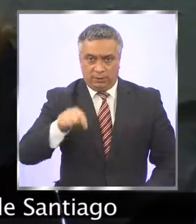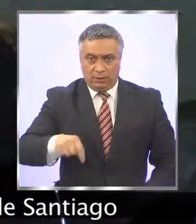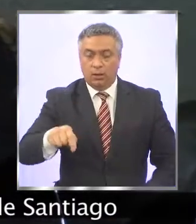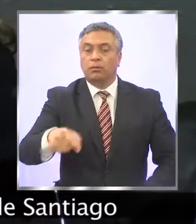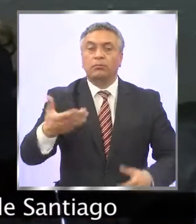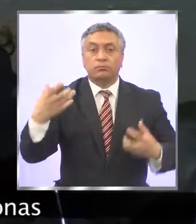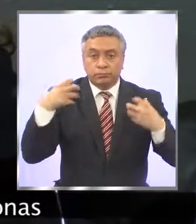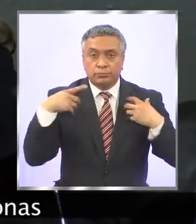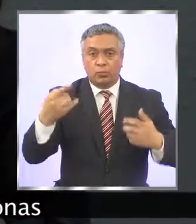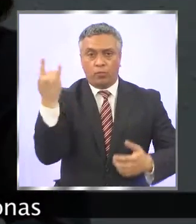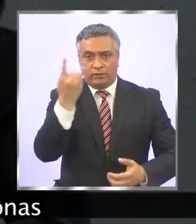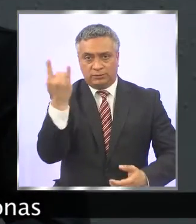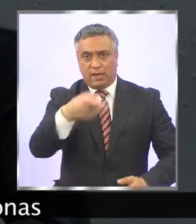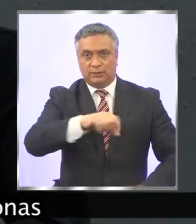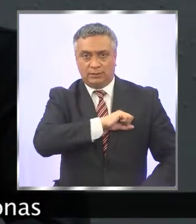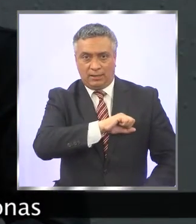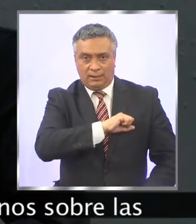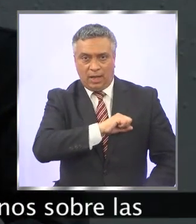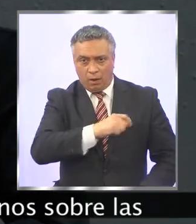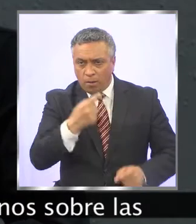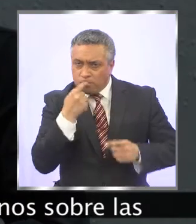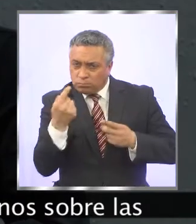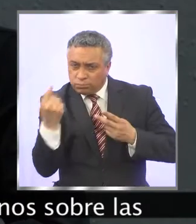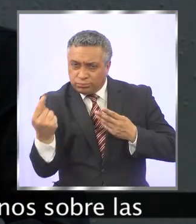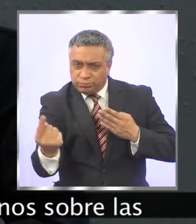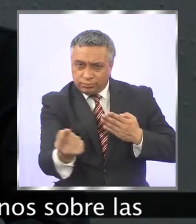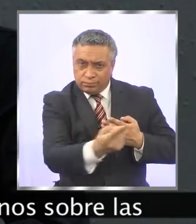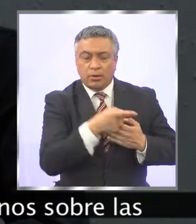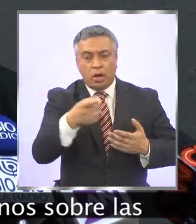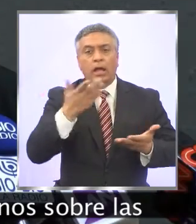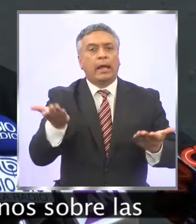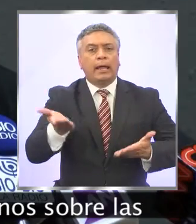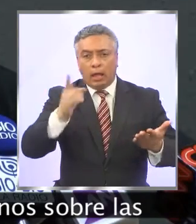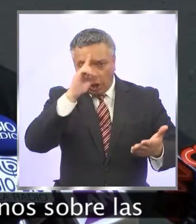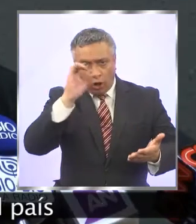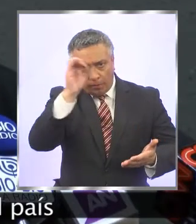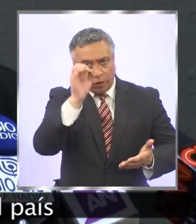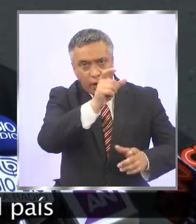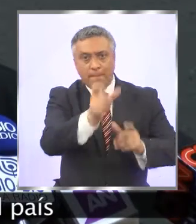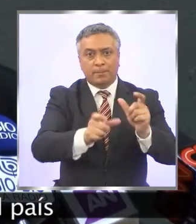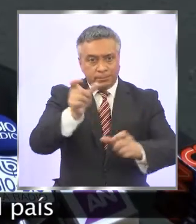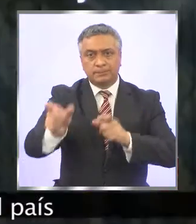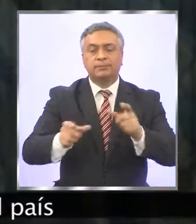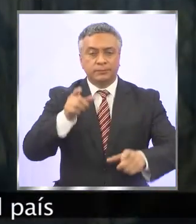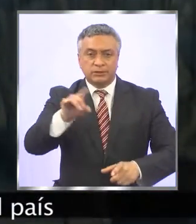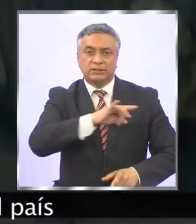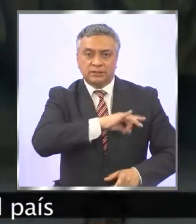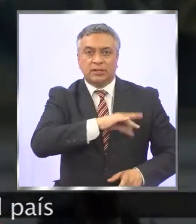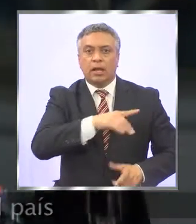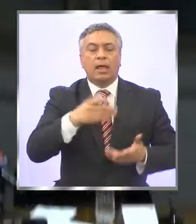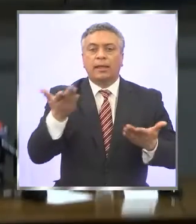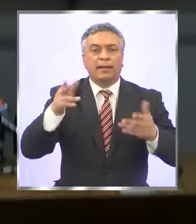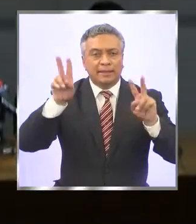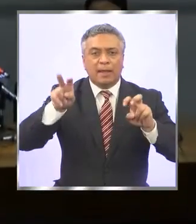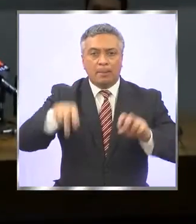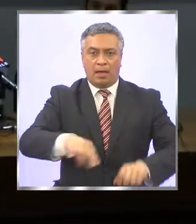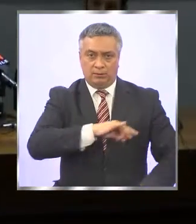Universidad de Santiago a 701 personas, que mostró qué opinan los chilenos sobre las principales temáticas del país.